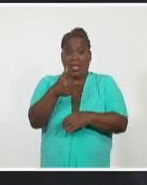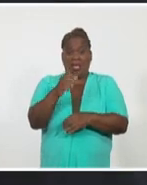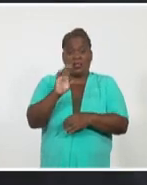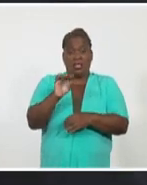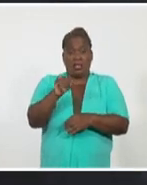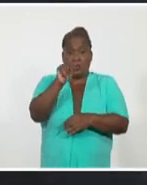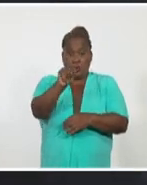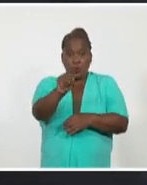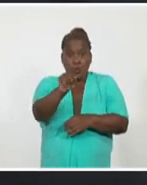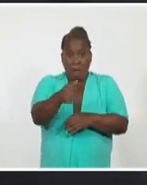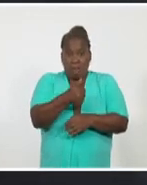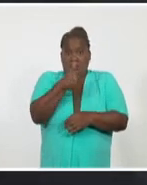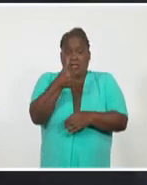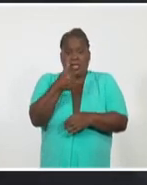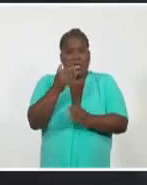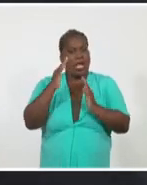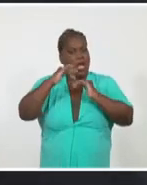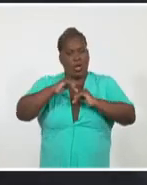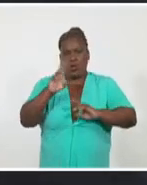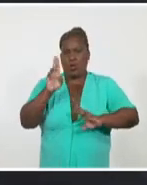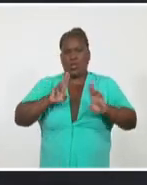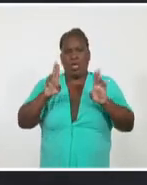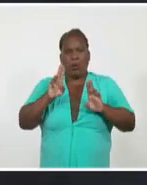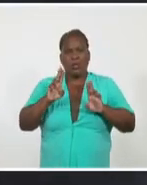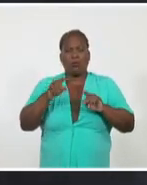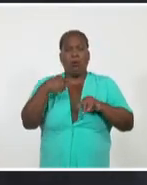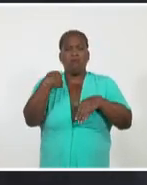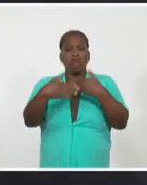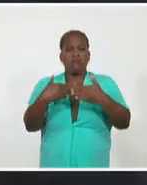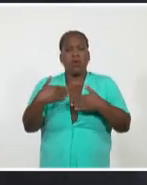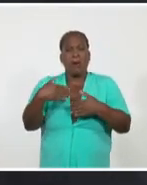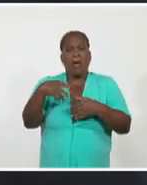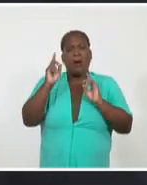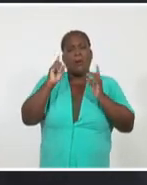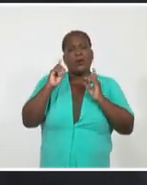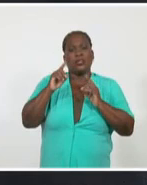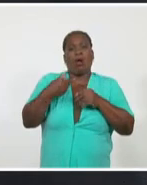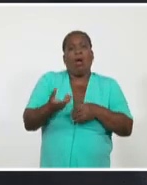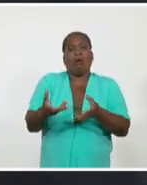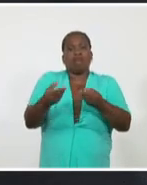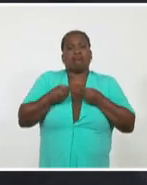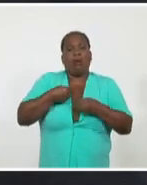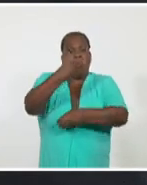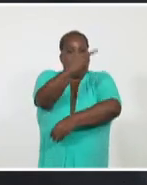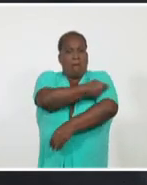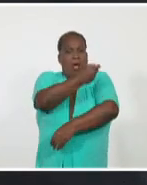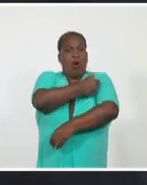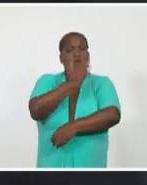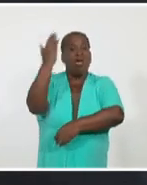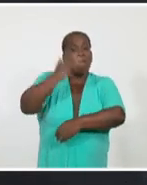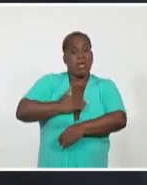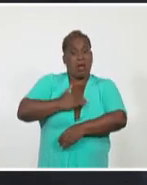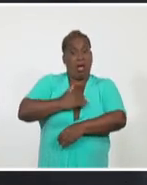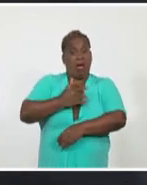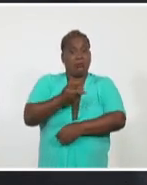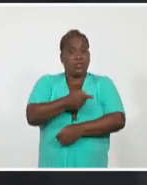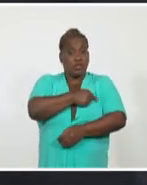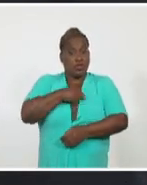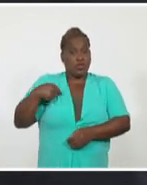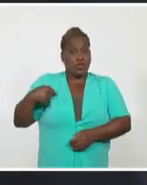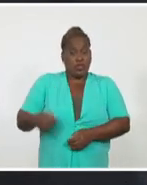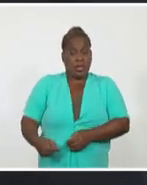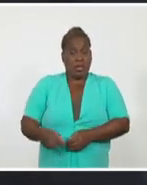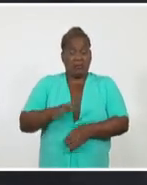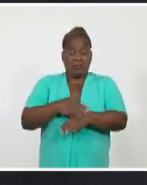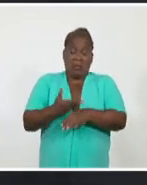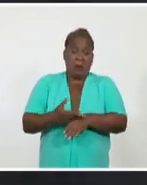negativa, por razones políticas e ideológicas, a recibir vacunas originarias de China, cosa que luego no pudo